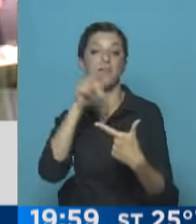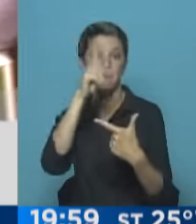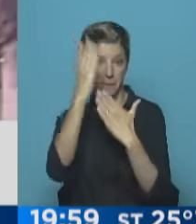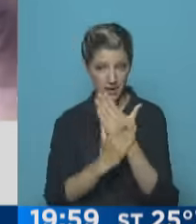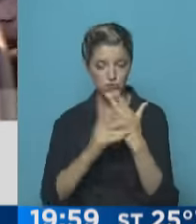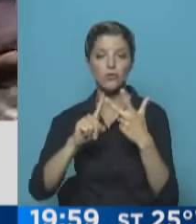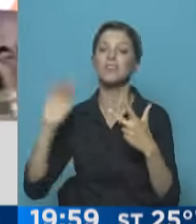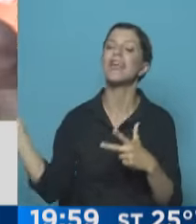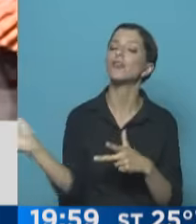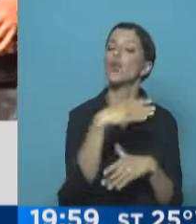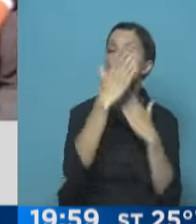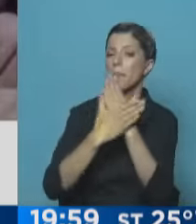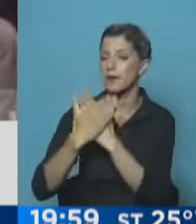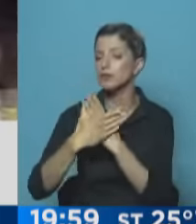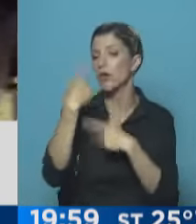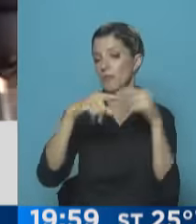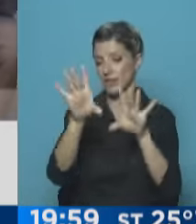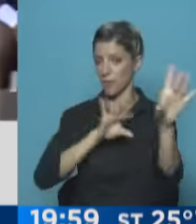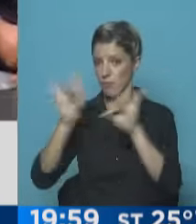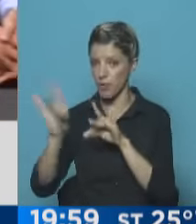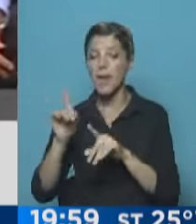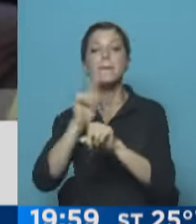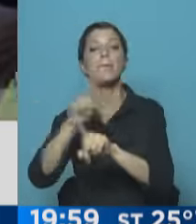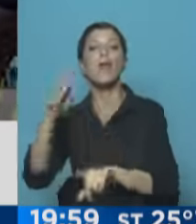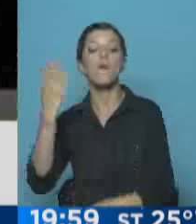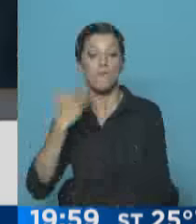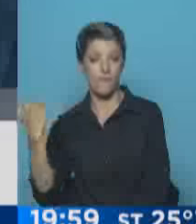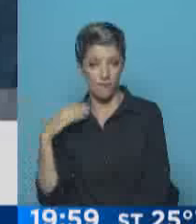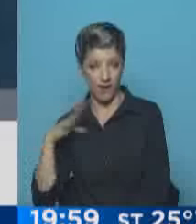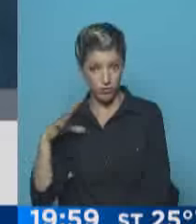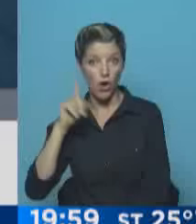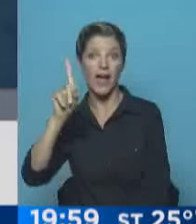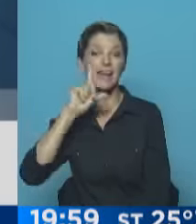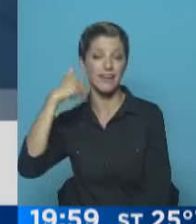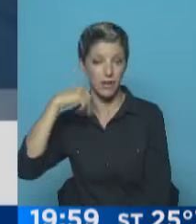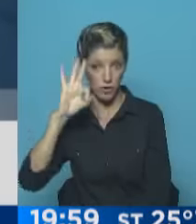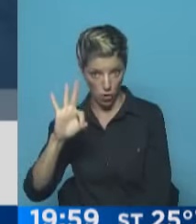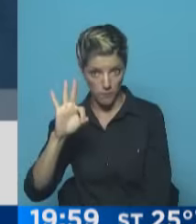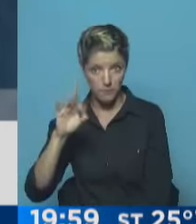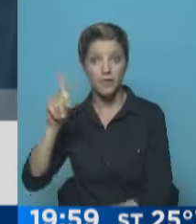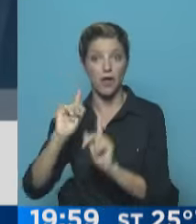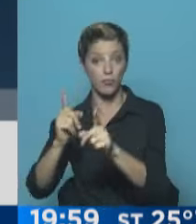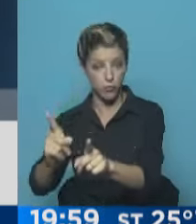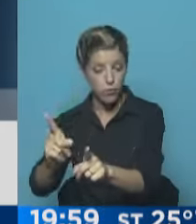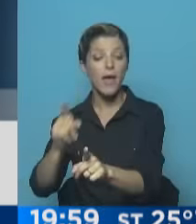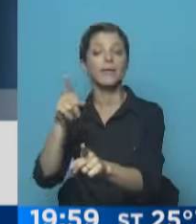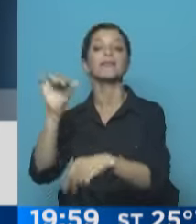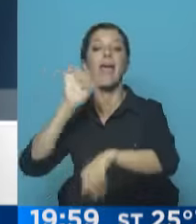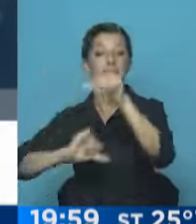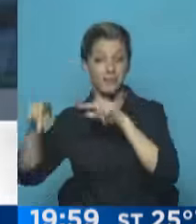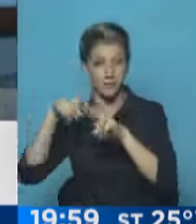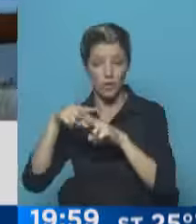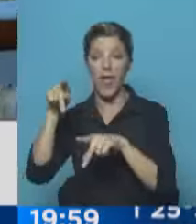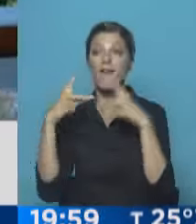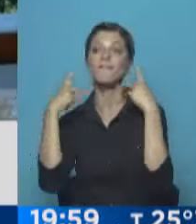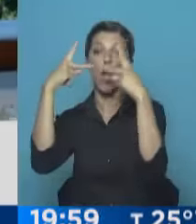y a todos los ministros designados menos a Lino Barañao que seguirá al frente de ciencia y tecnología quien había viajado a